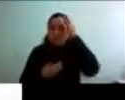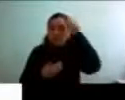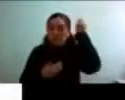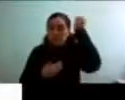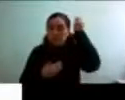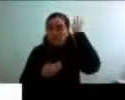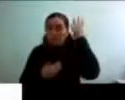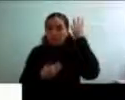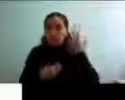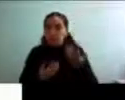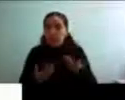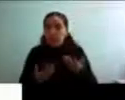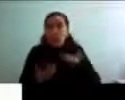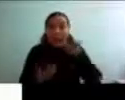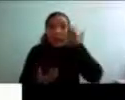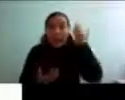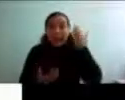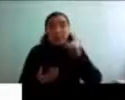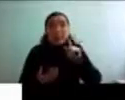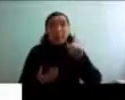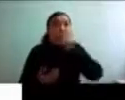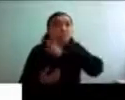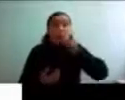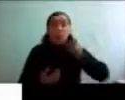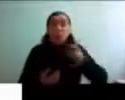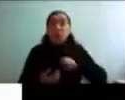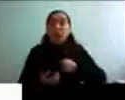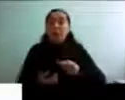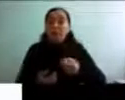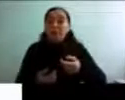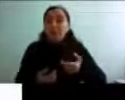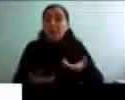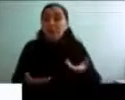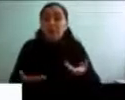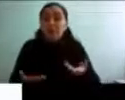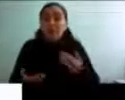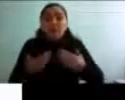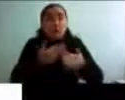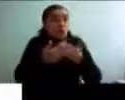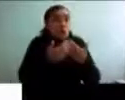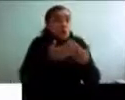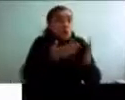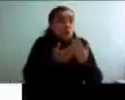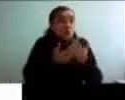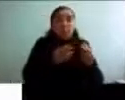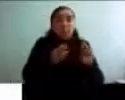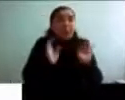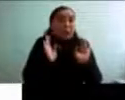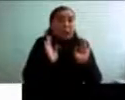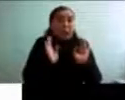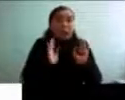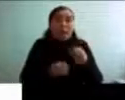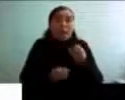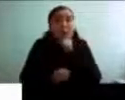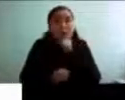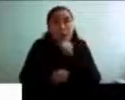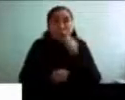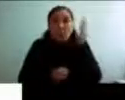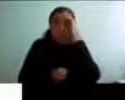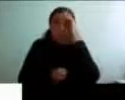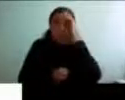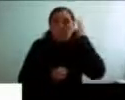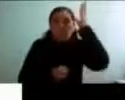consultaba por problemas de memoria porque todo el mundo asumía que era normal, entre comillas, que la gente se perdiera la memoria con el